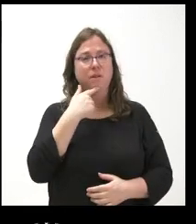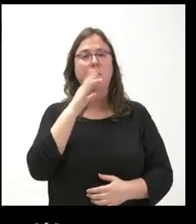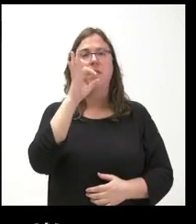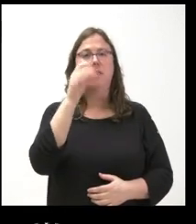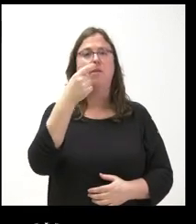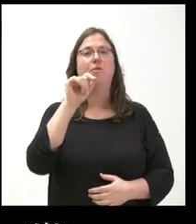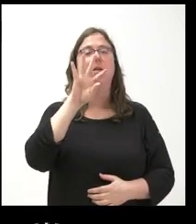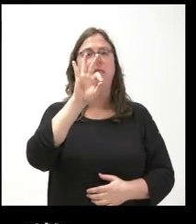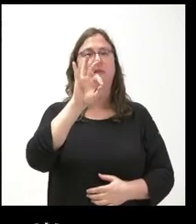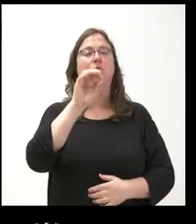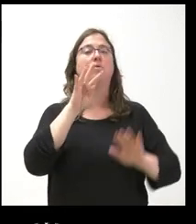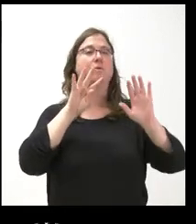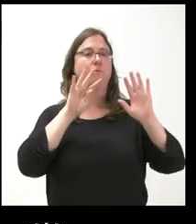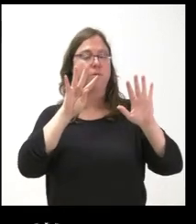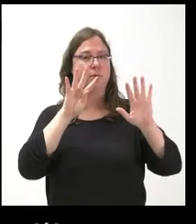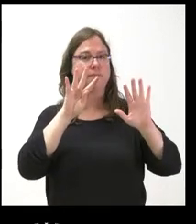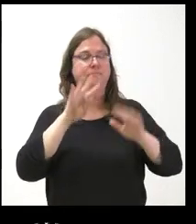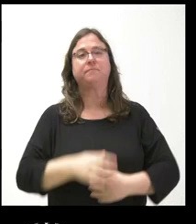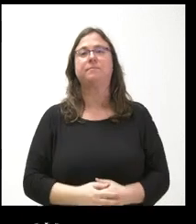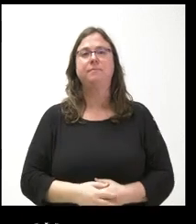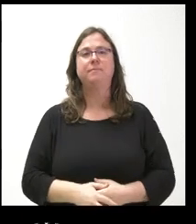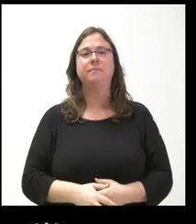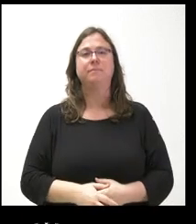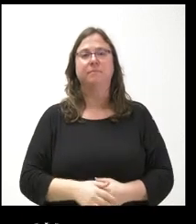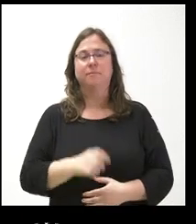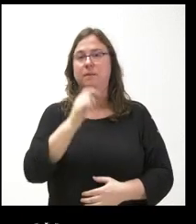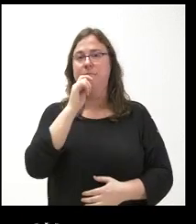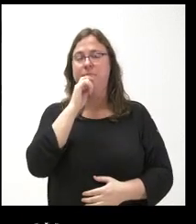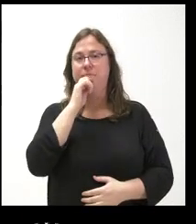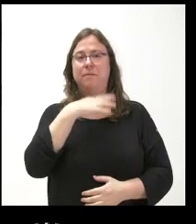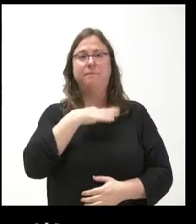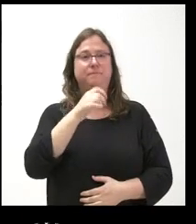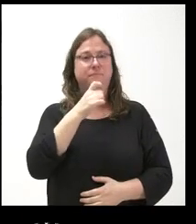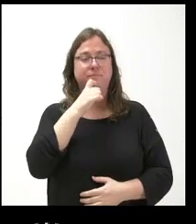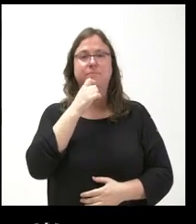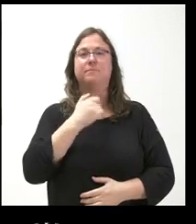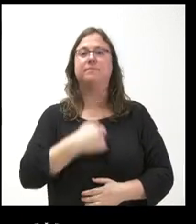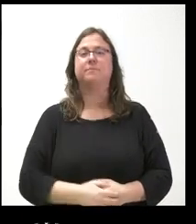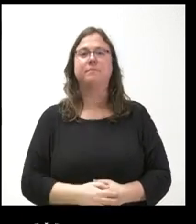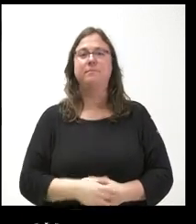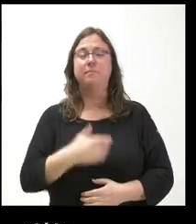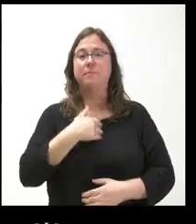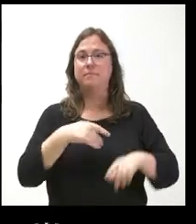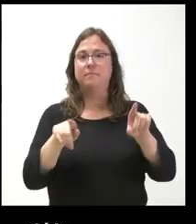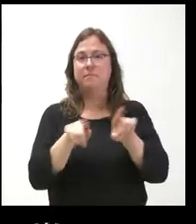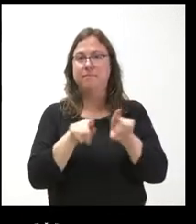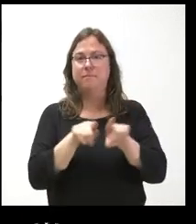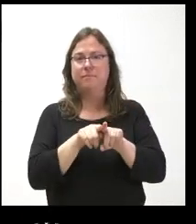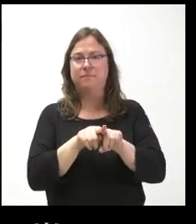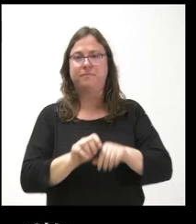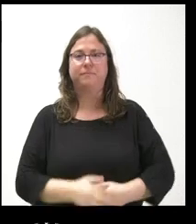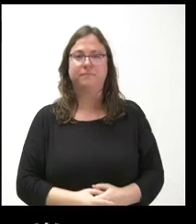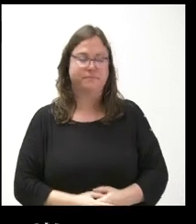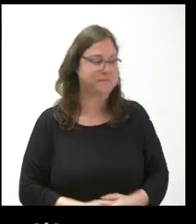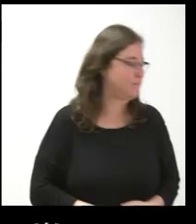,09 euros el kilómetro, para poder igualarla, por ejemplo, a lo que cobran los procuradores en las